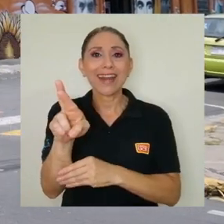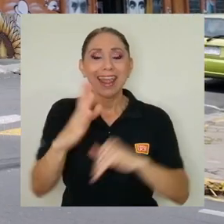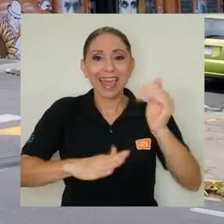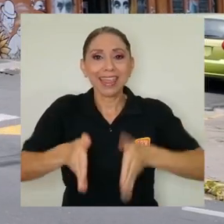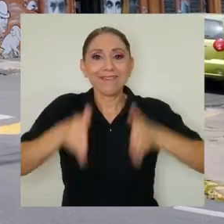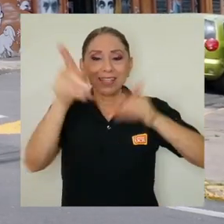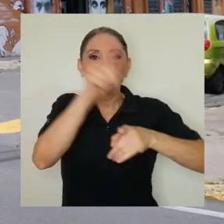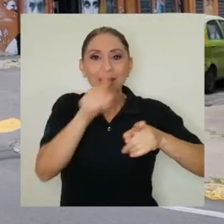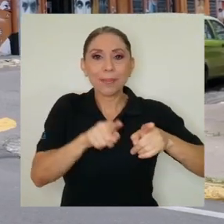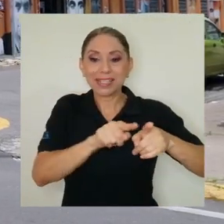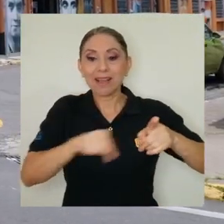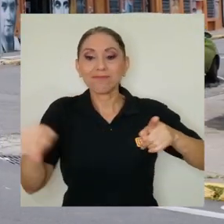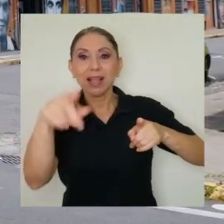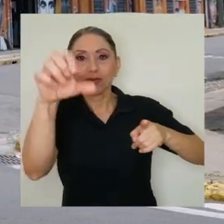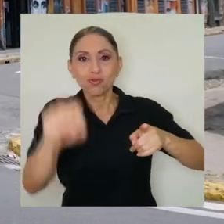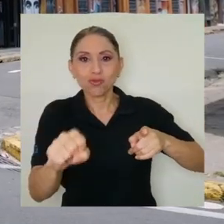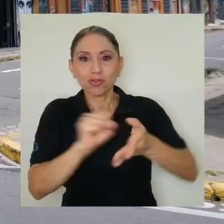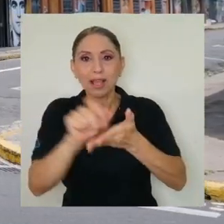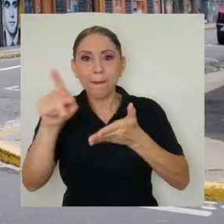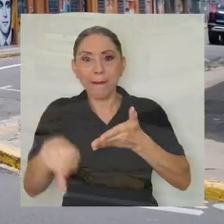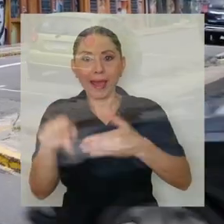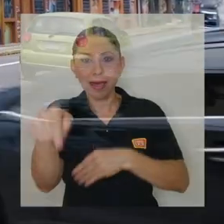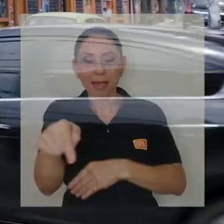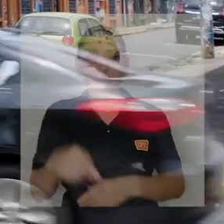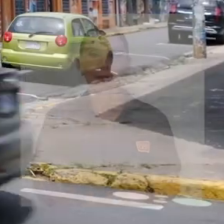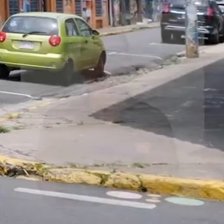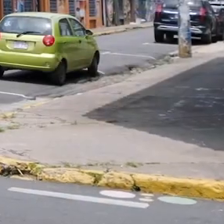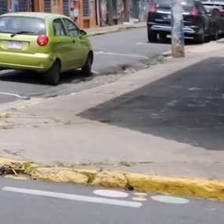del edificio Zaprisa en San Pedro de Montes de Oca.